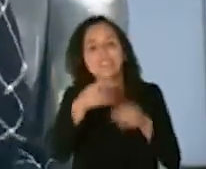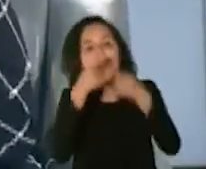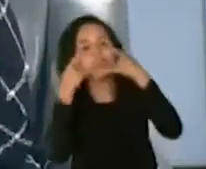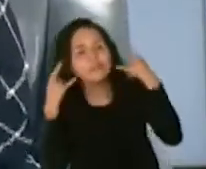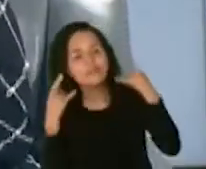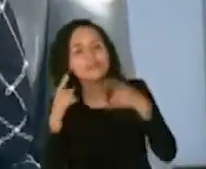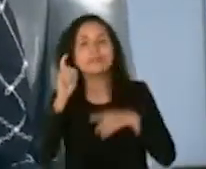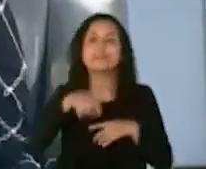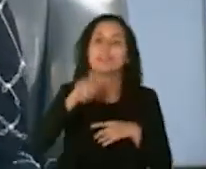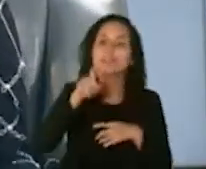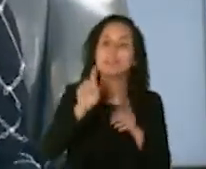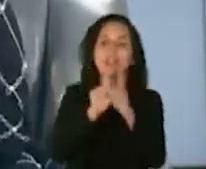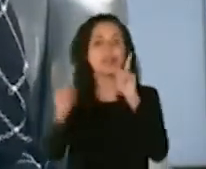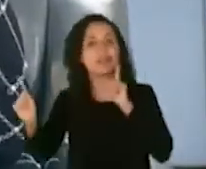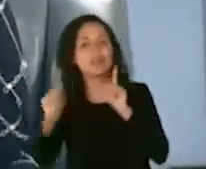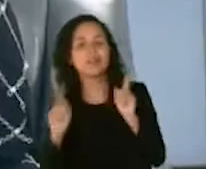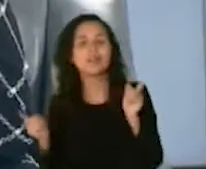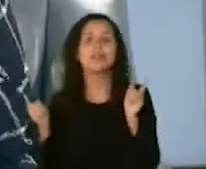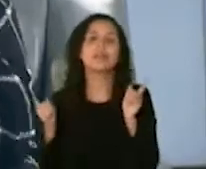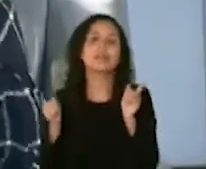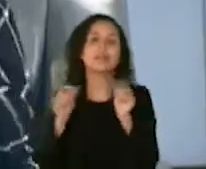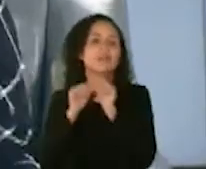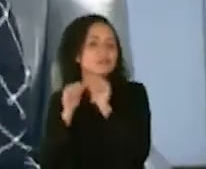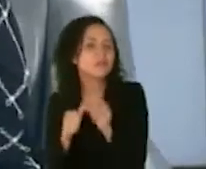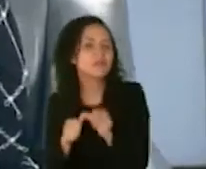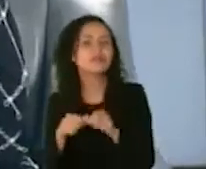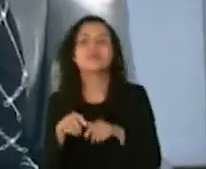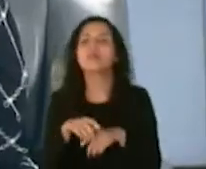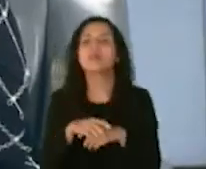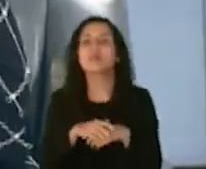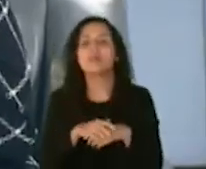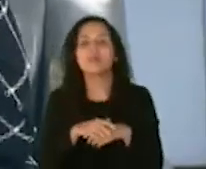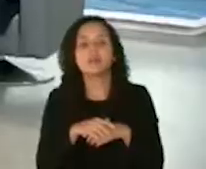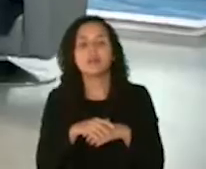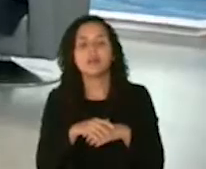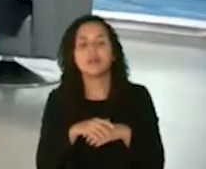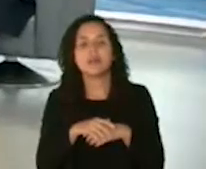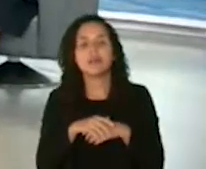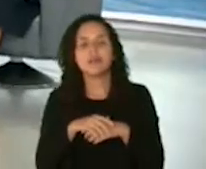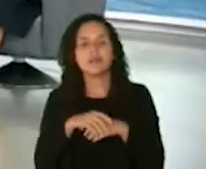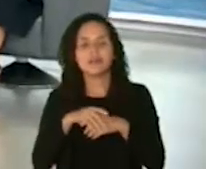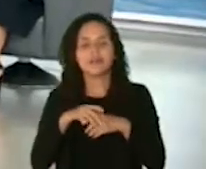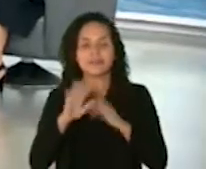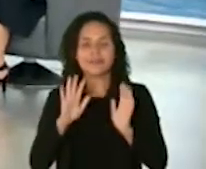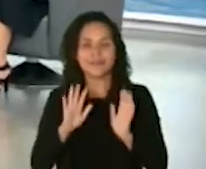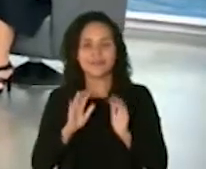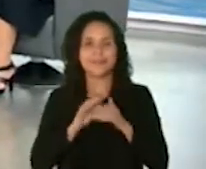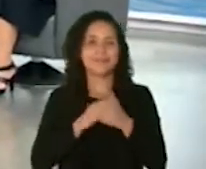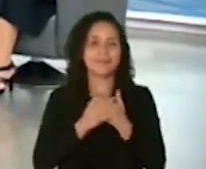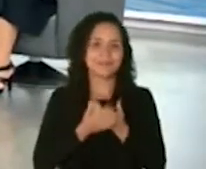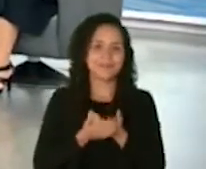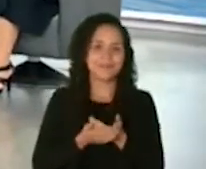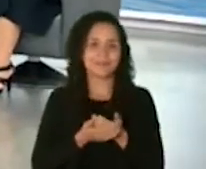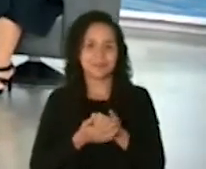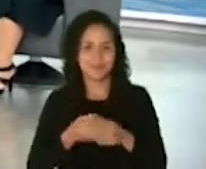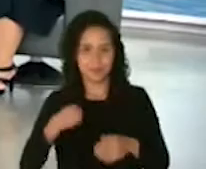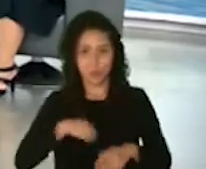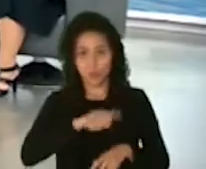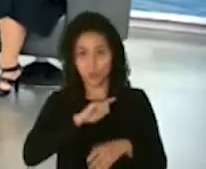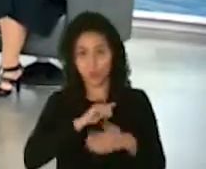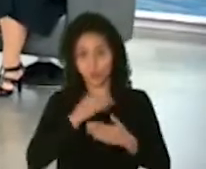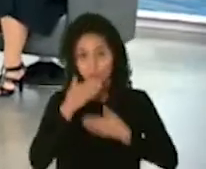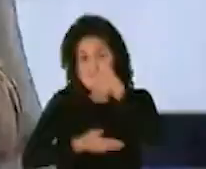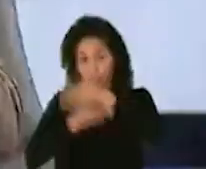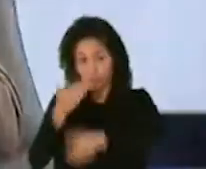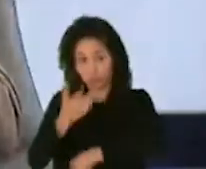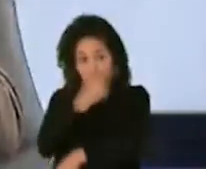mascarilla tenemos que seguir de estanciamiento tenemos que en la medida que empecemos a vacunar